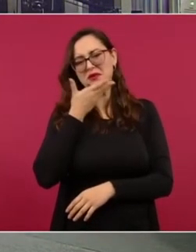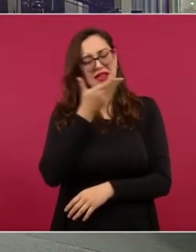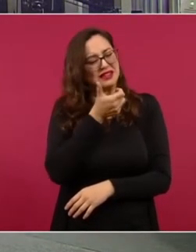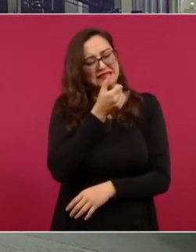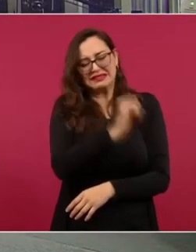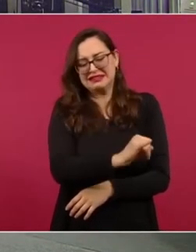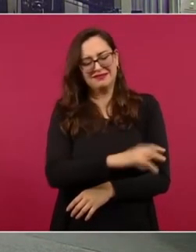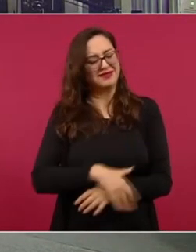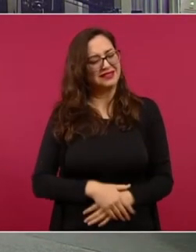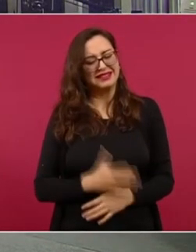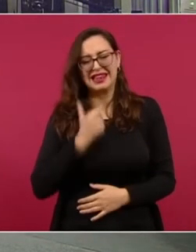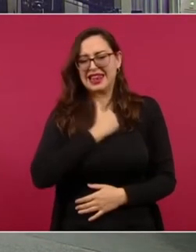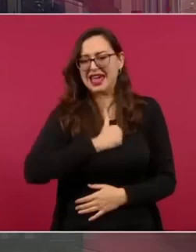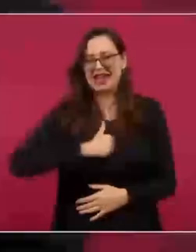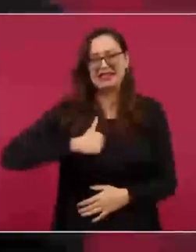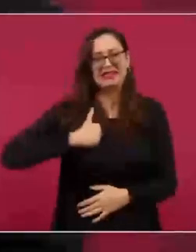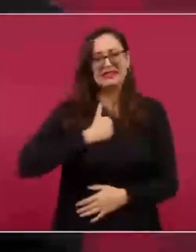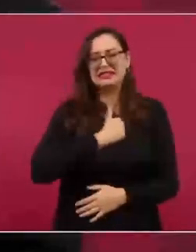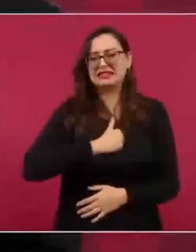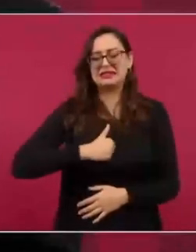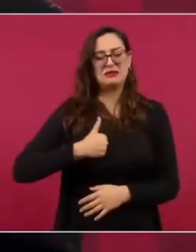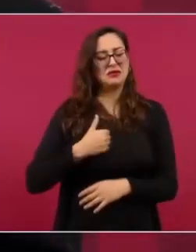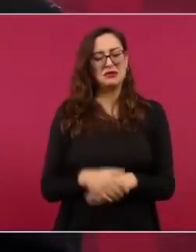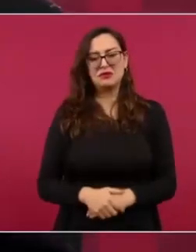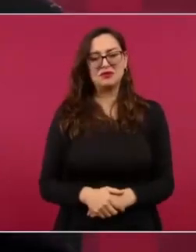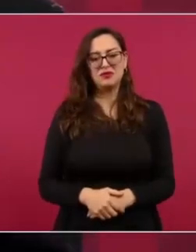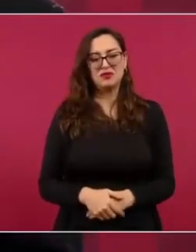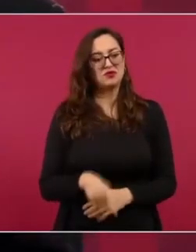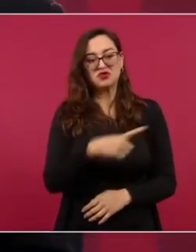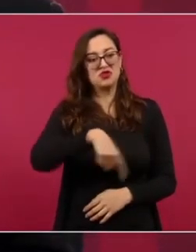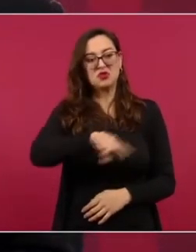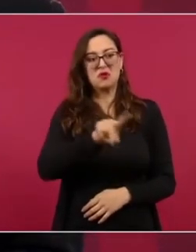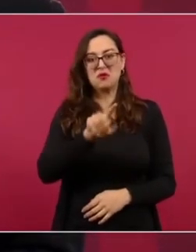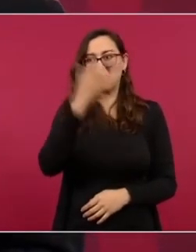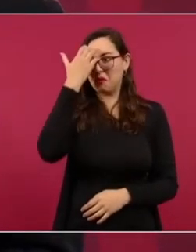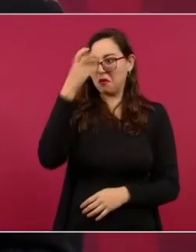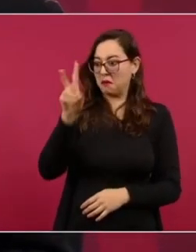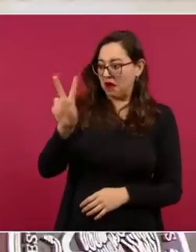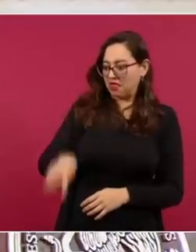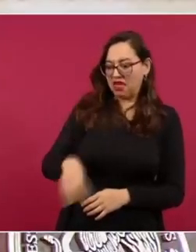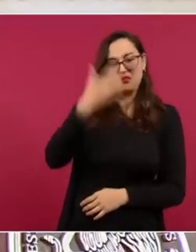O sea, no hay apego a la verdad,